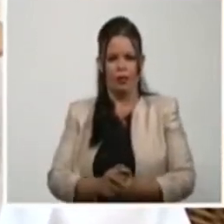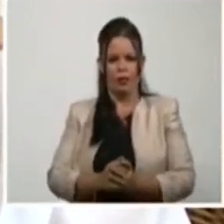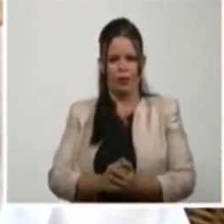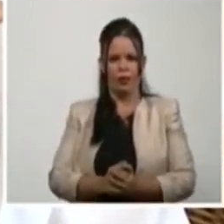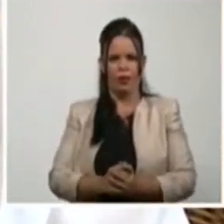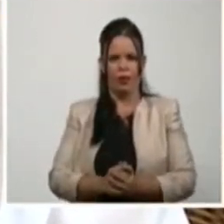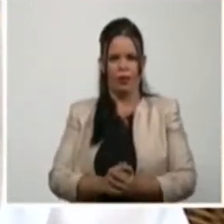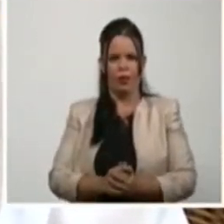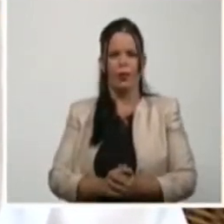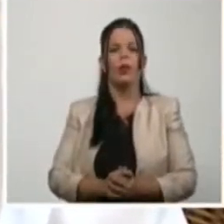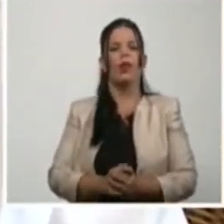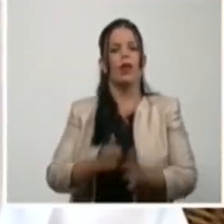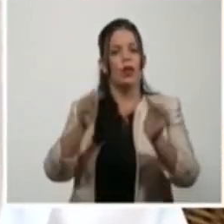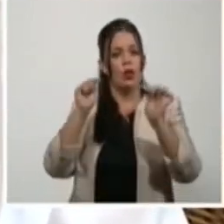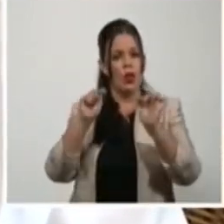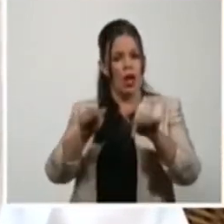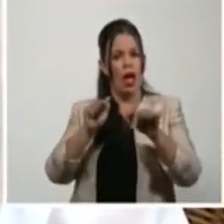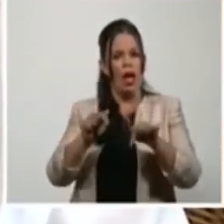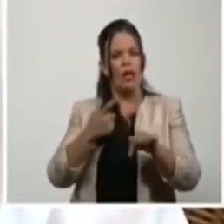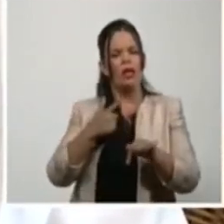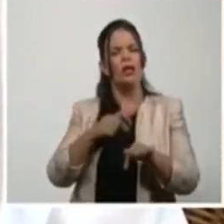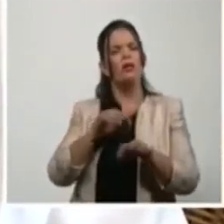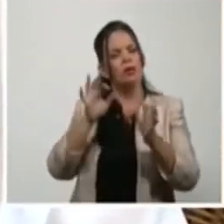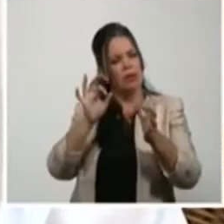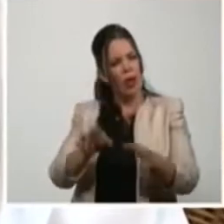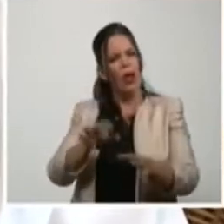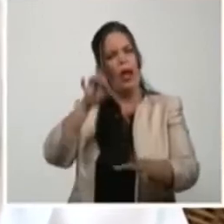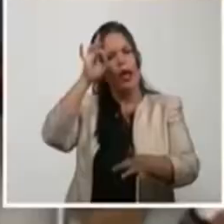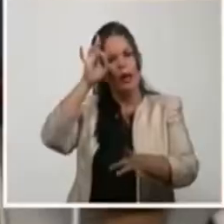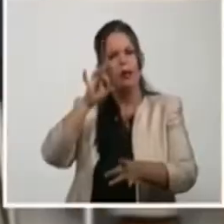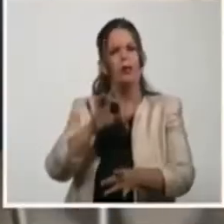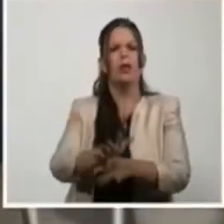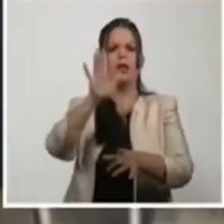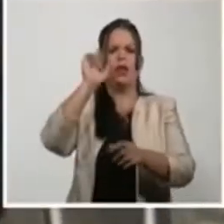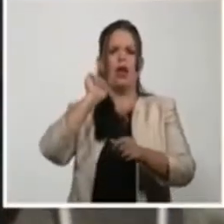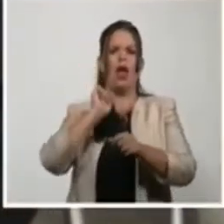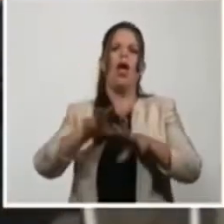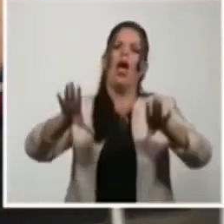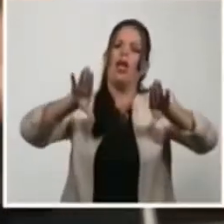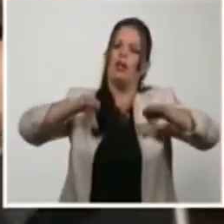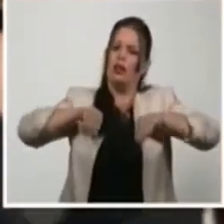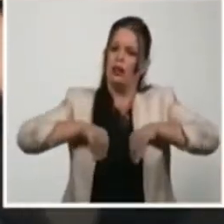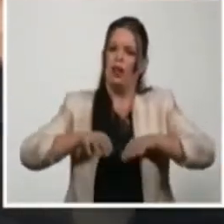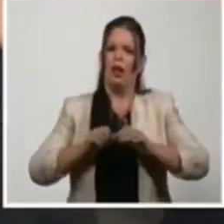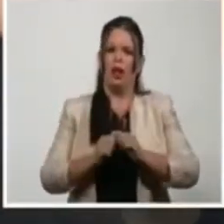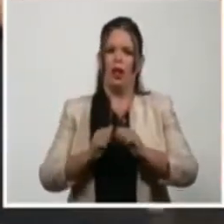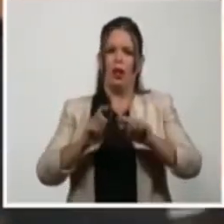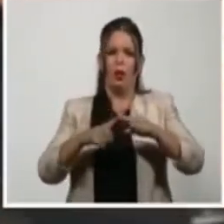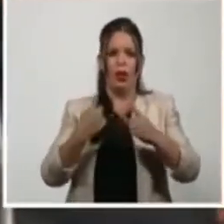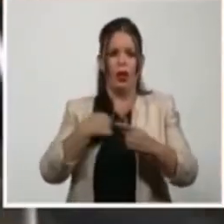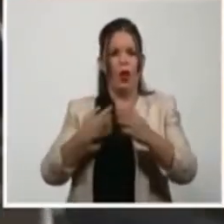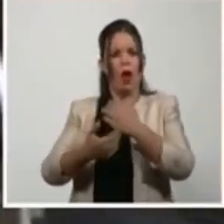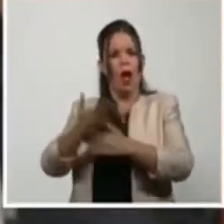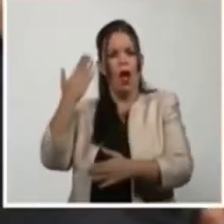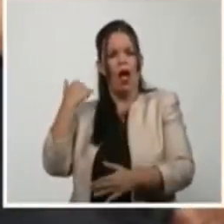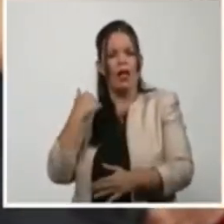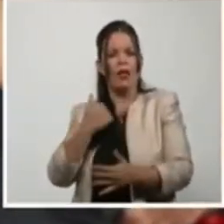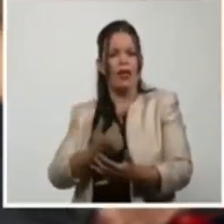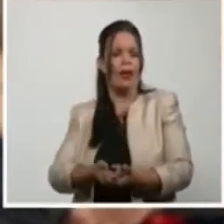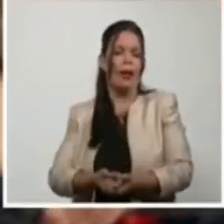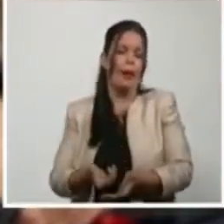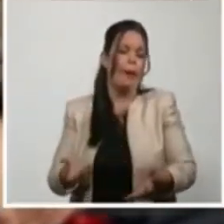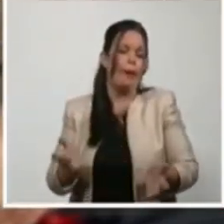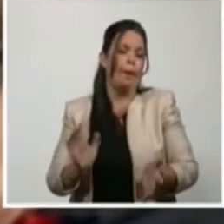verdadero pretexto para aceptar, pero era un hombre muy pícaro, se valía de cualquier